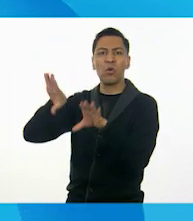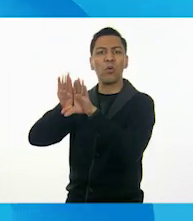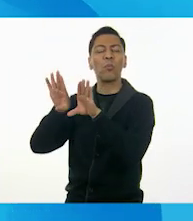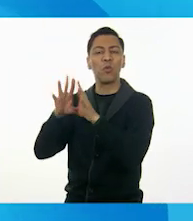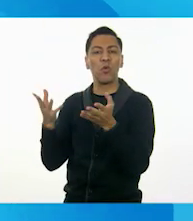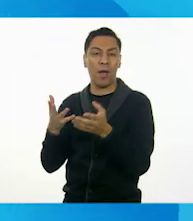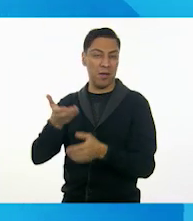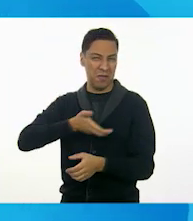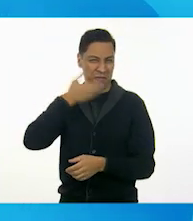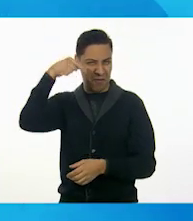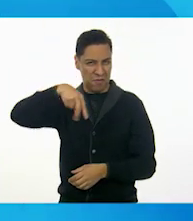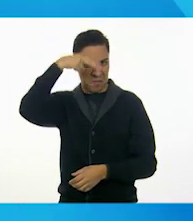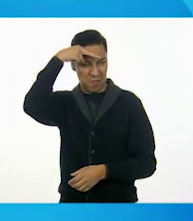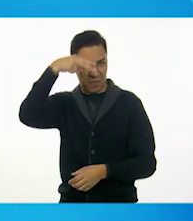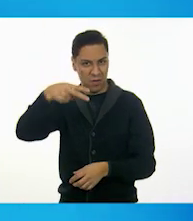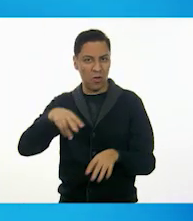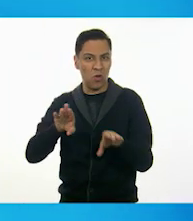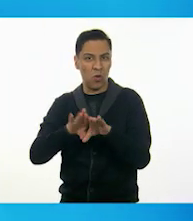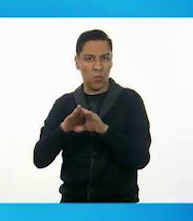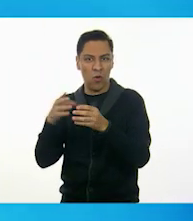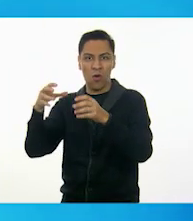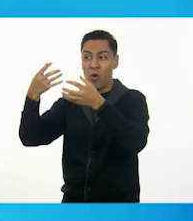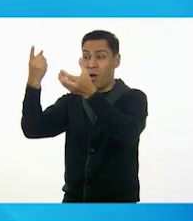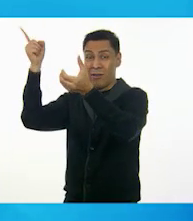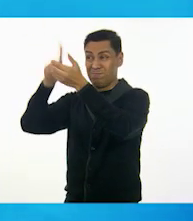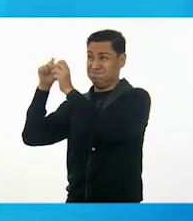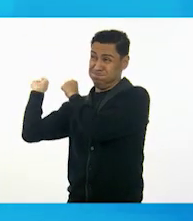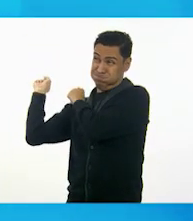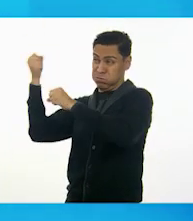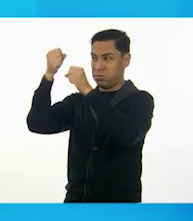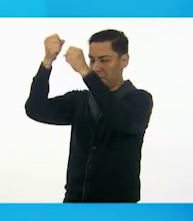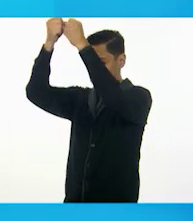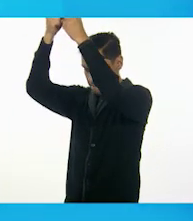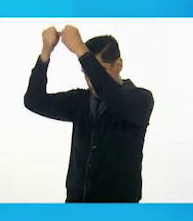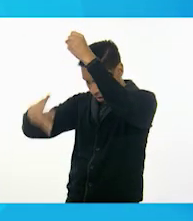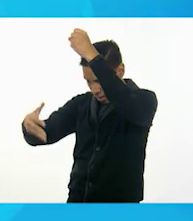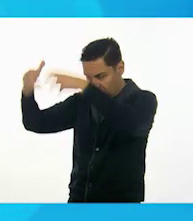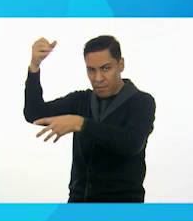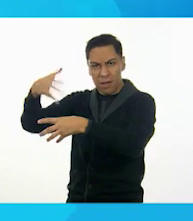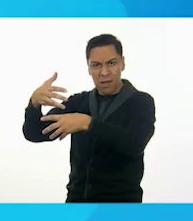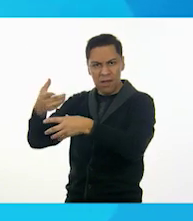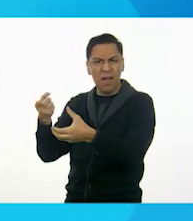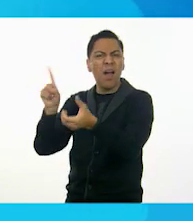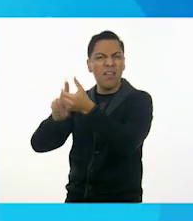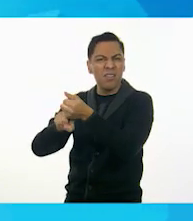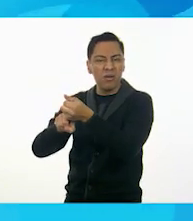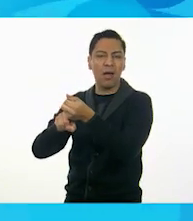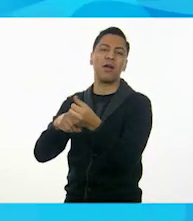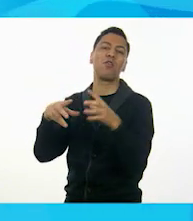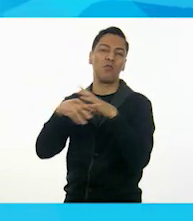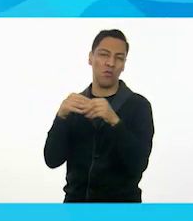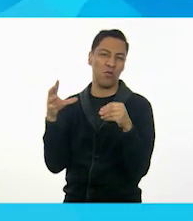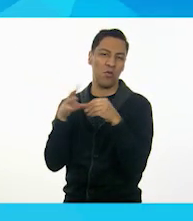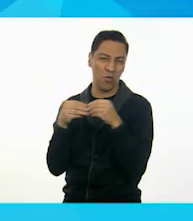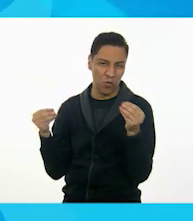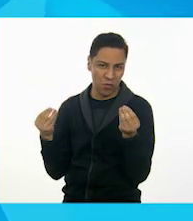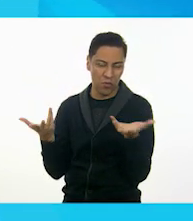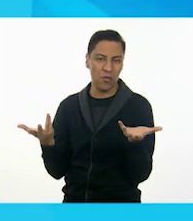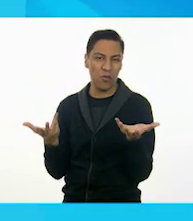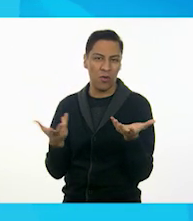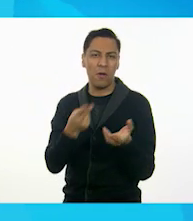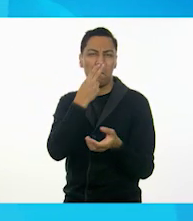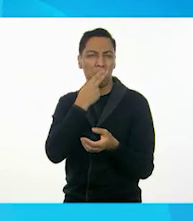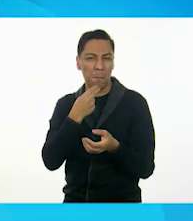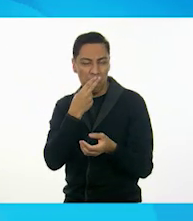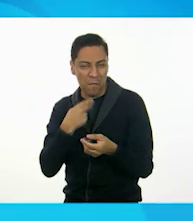tradiciones, sale primero que nada fruta. Fruta. Fruta y también en algunas ocasiones algo de colación.